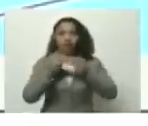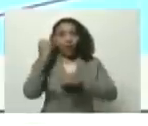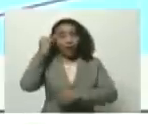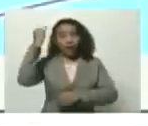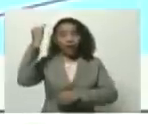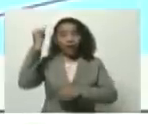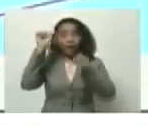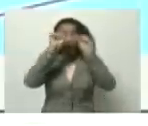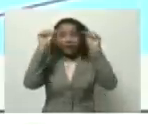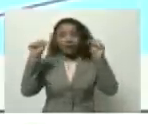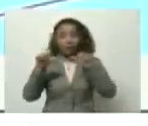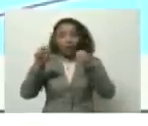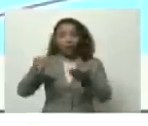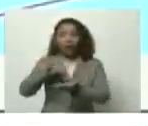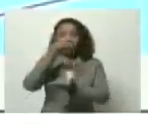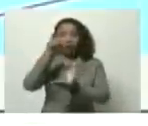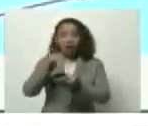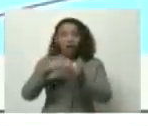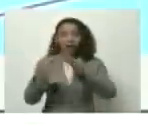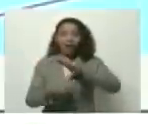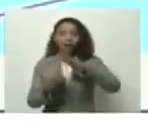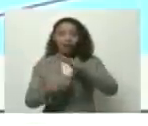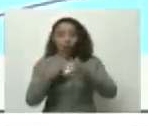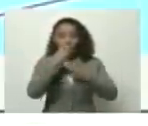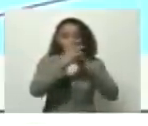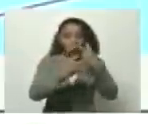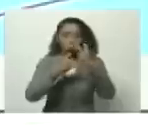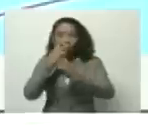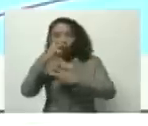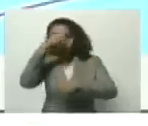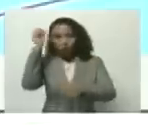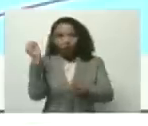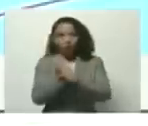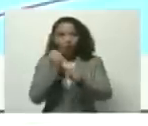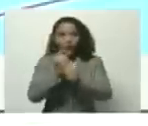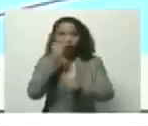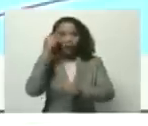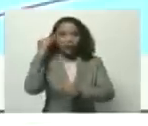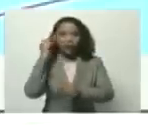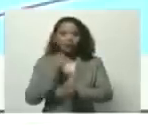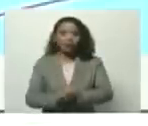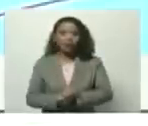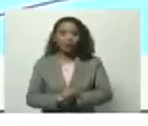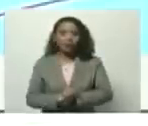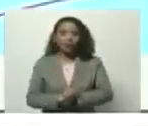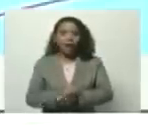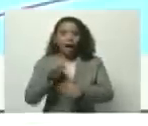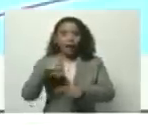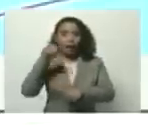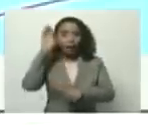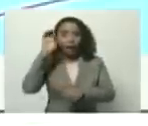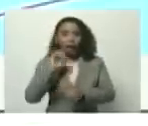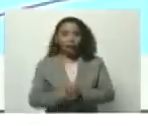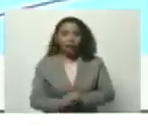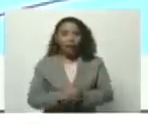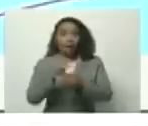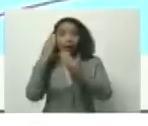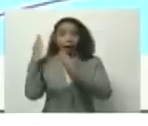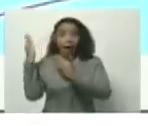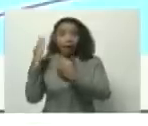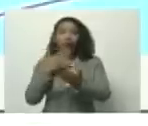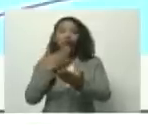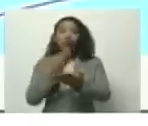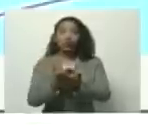Sistema Nacional de Recreación y Turismo de los trabajadores y las trabajadoras del país. Esto también fue una